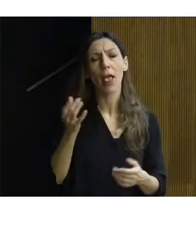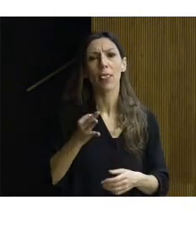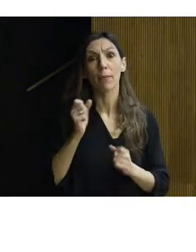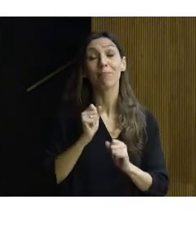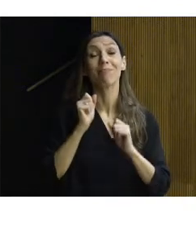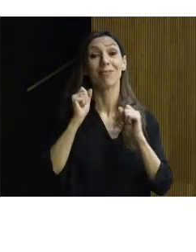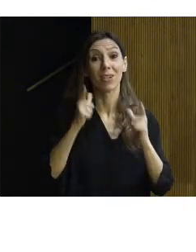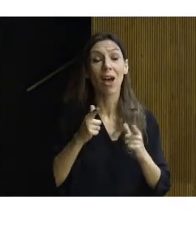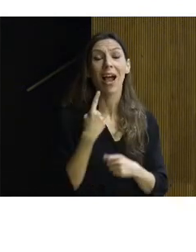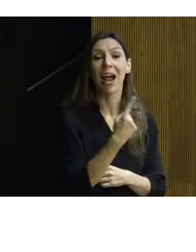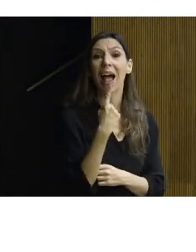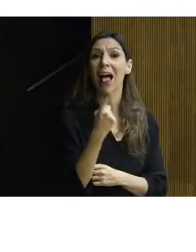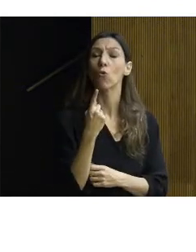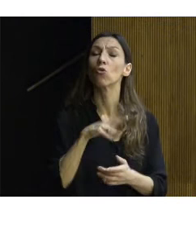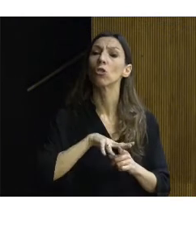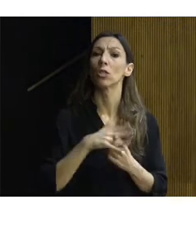cada uno es un caso especial.